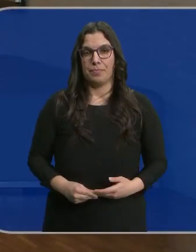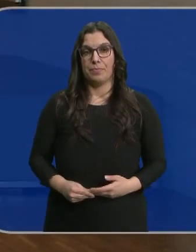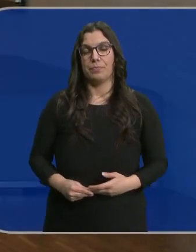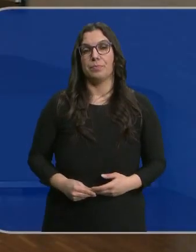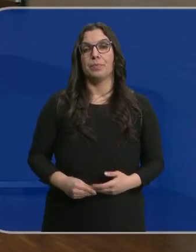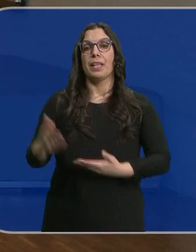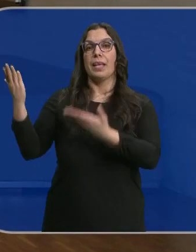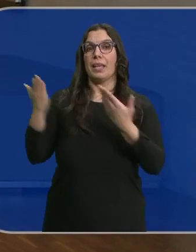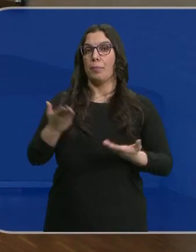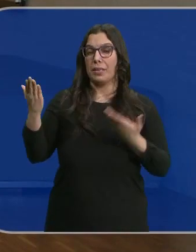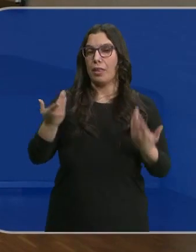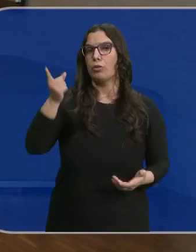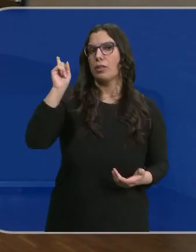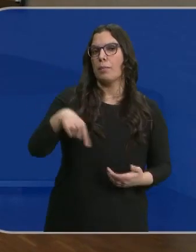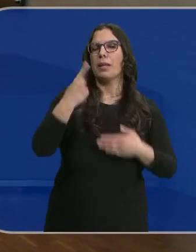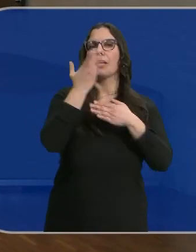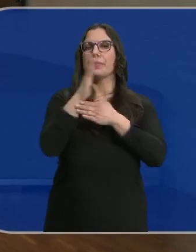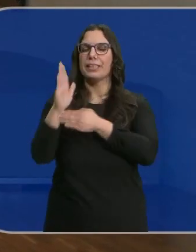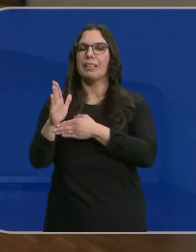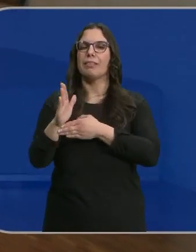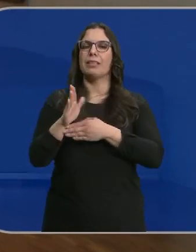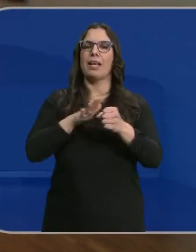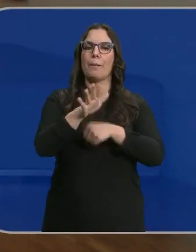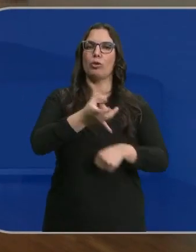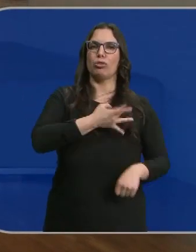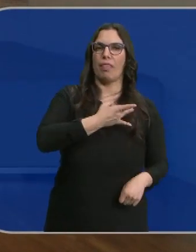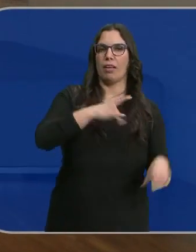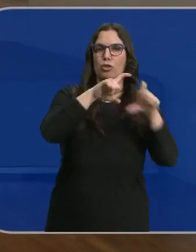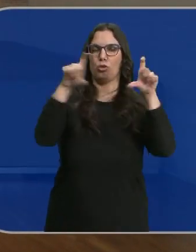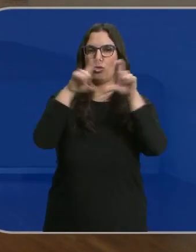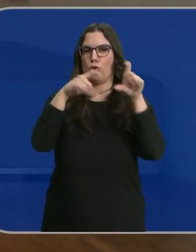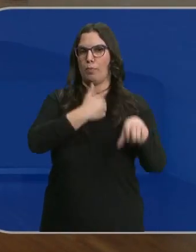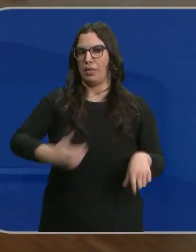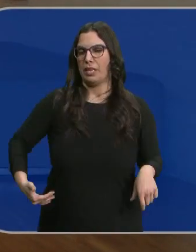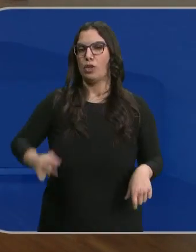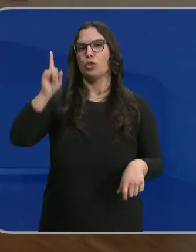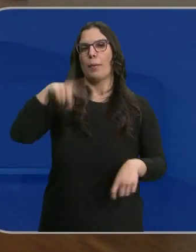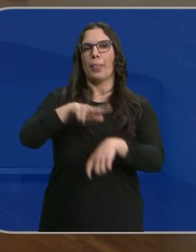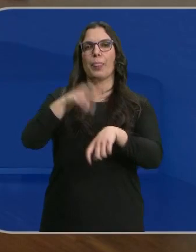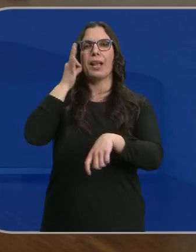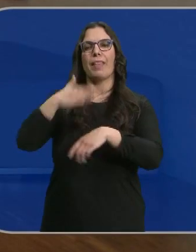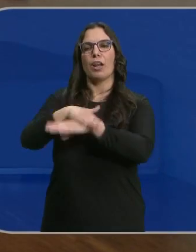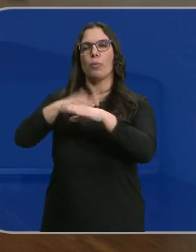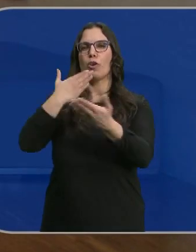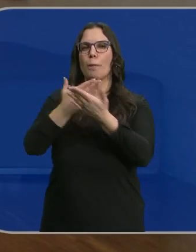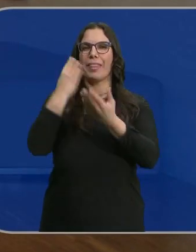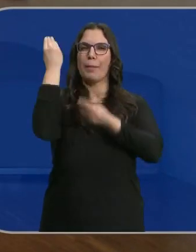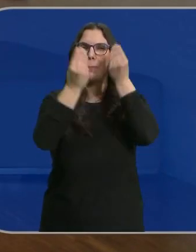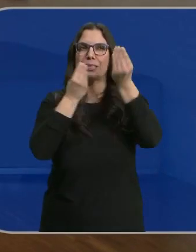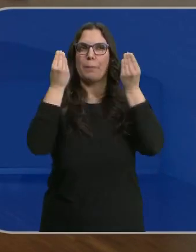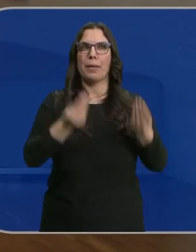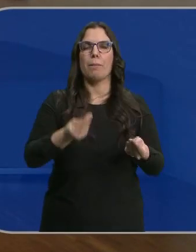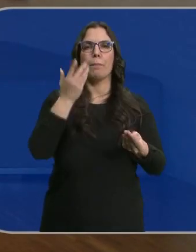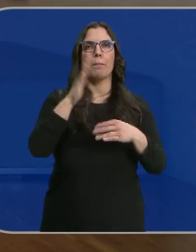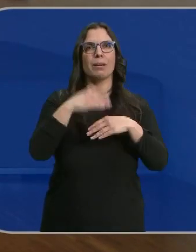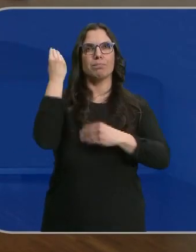Entre los invitados representantes del mundo sindical y empresarial. También la delegada del gobierno que ha pedido una reflexión para estudiar hacia dónde está